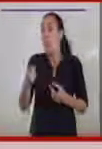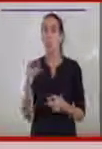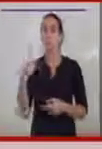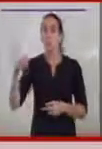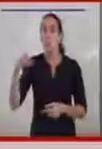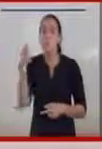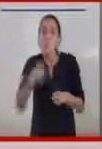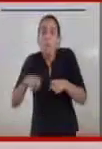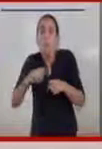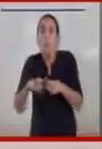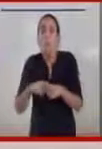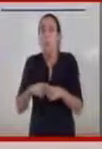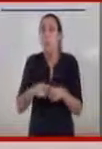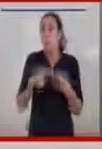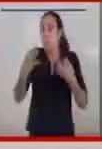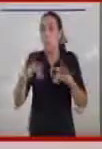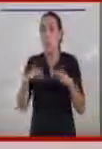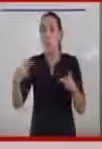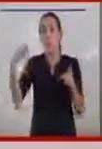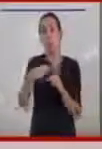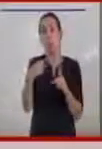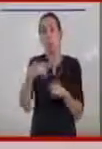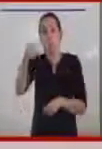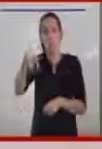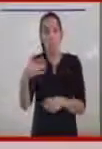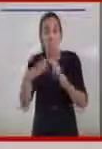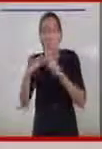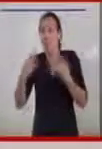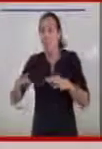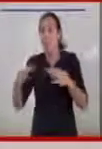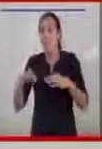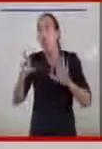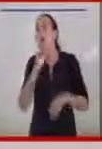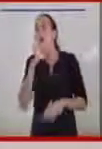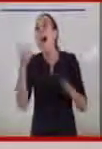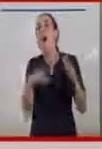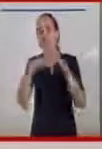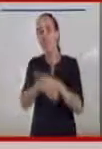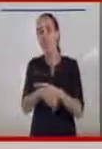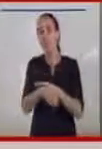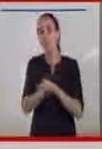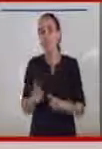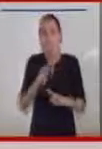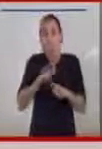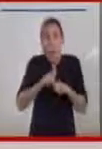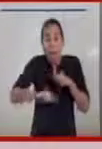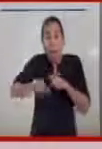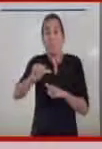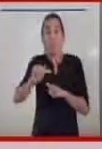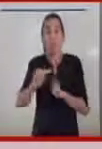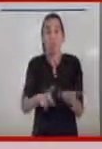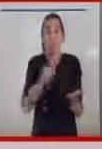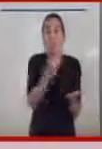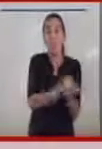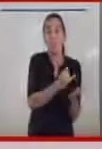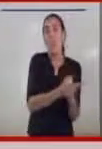utilizamos cualquiera en casa, pero que al hacerlo accesible nosotros partíamos de un prototipo que ya tenía alguna